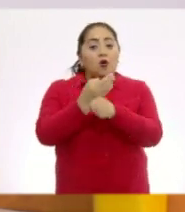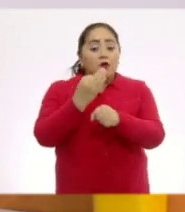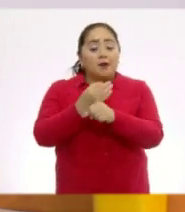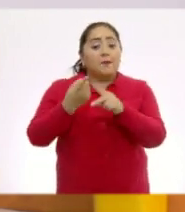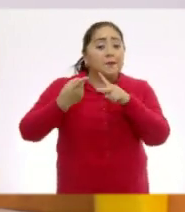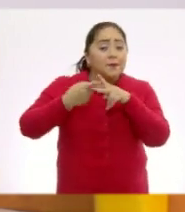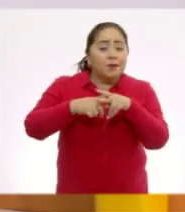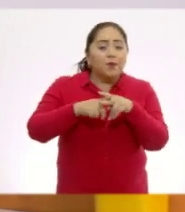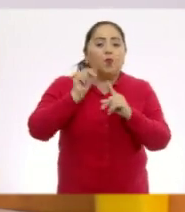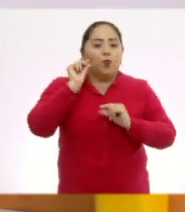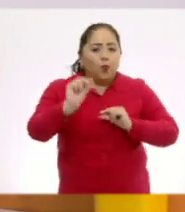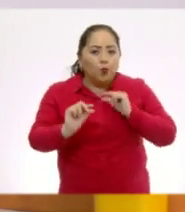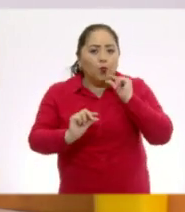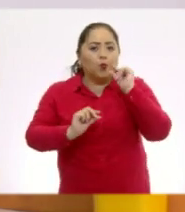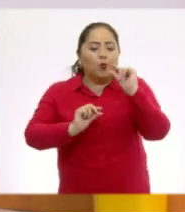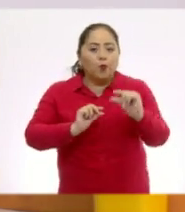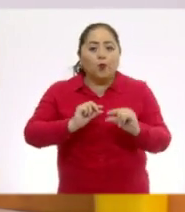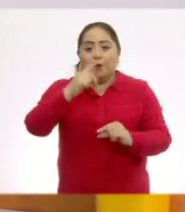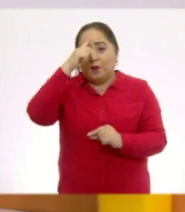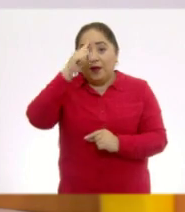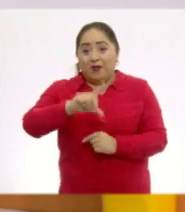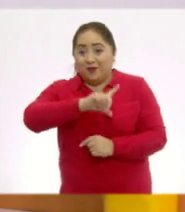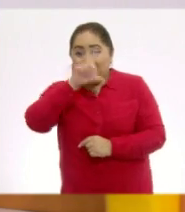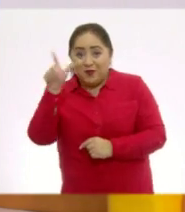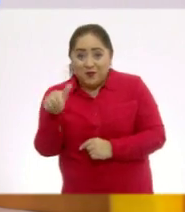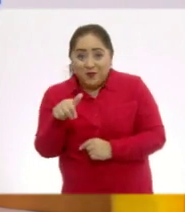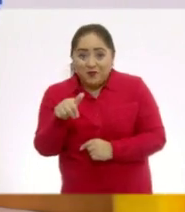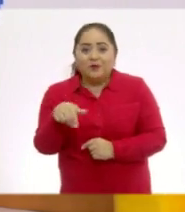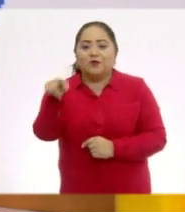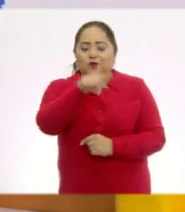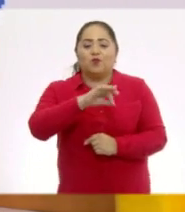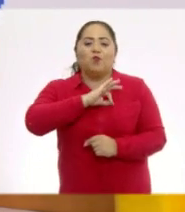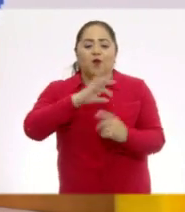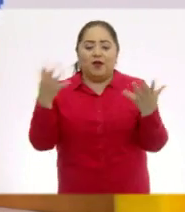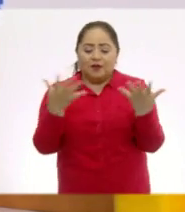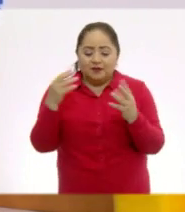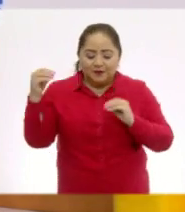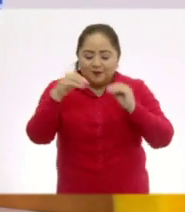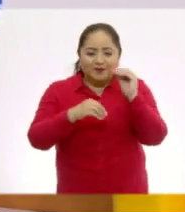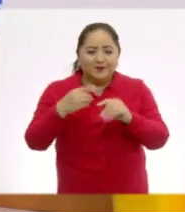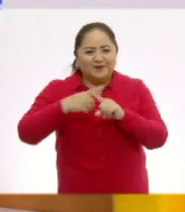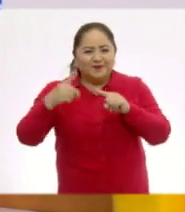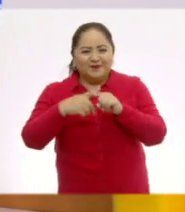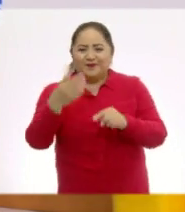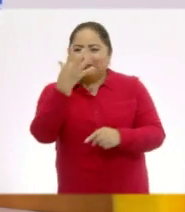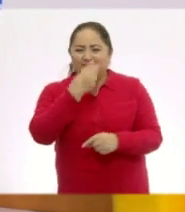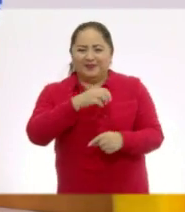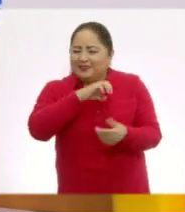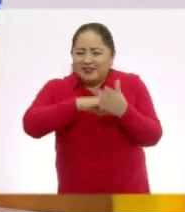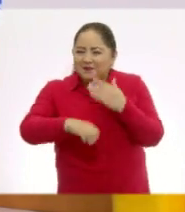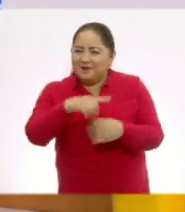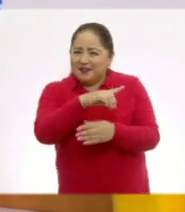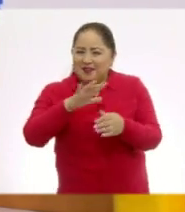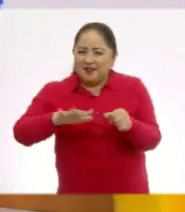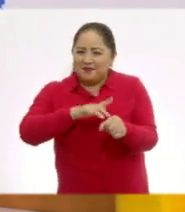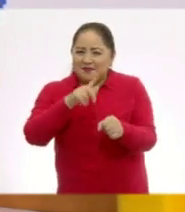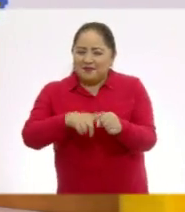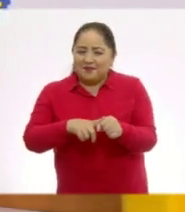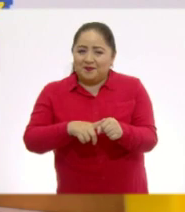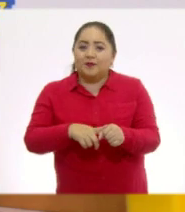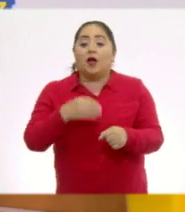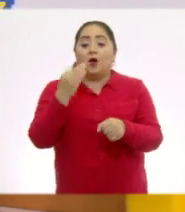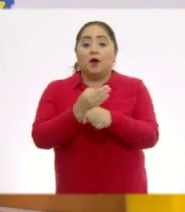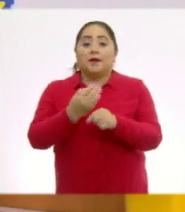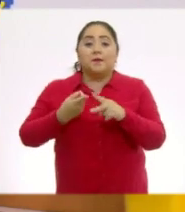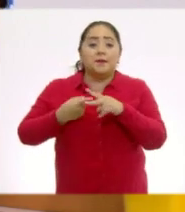a empezar poco a poco para que al final podamos hacer figuras tan bonitas como estos animales. Vamos a iniciar